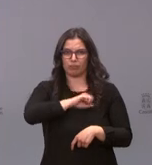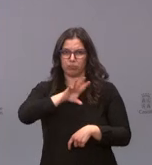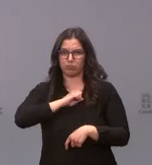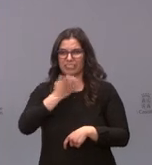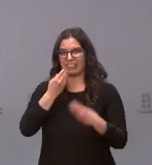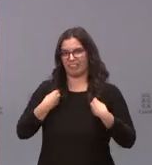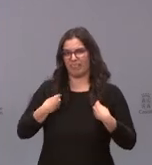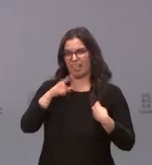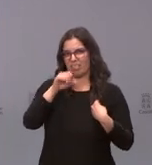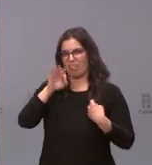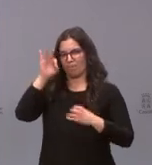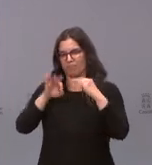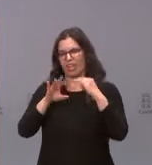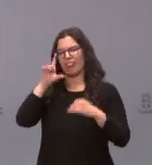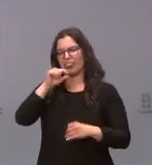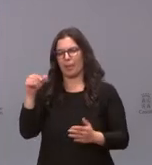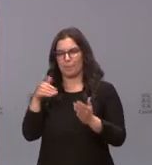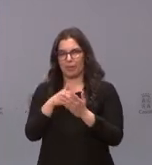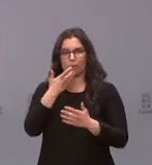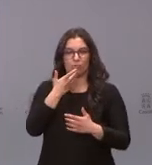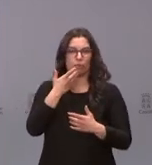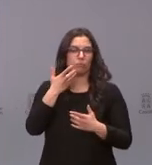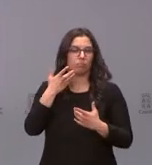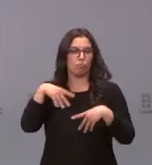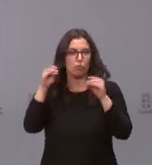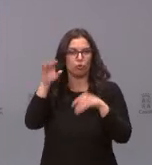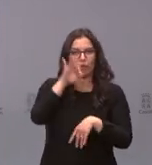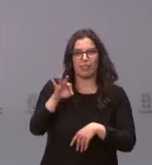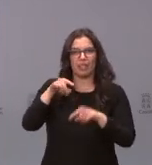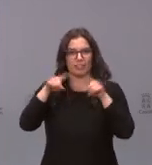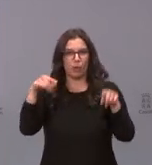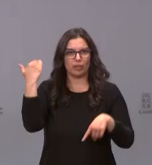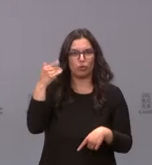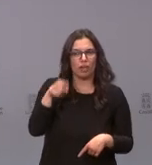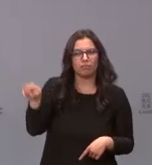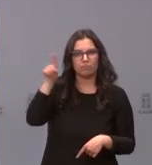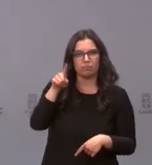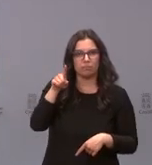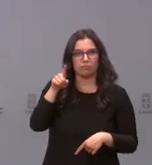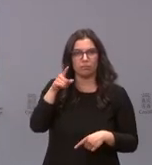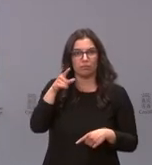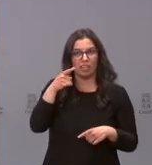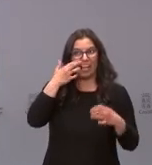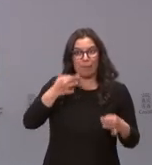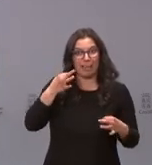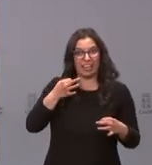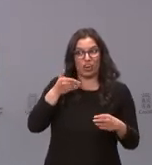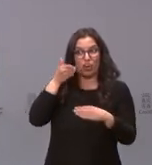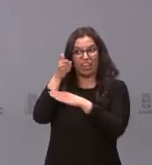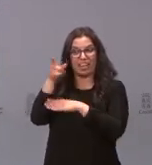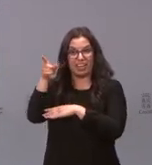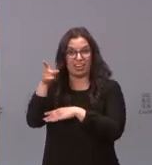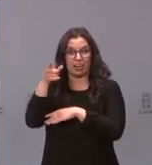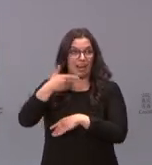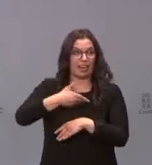Hablamos de Burgos, Palencia, Segovia, Soria, donde casi tiene más riesgo ir a estas provincias que ir a todas